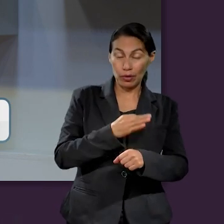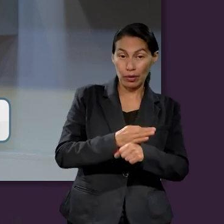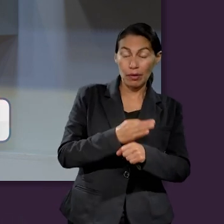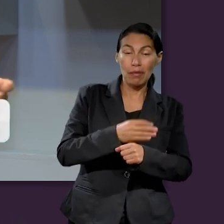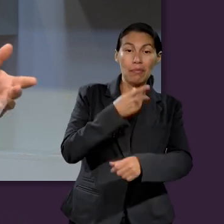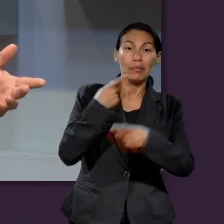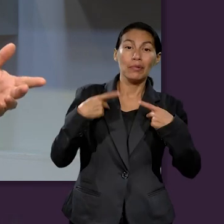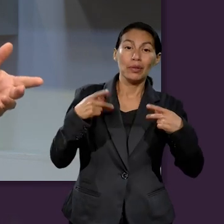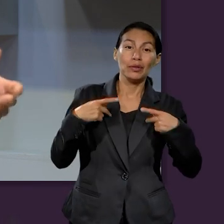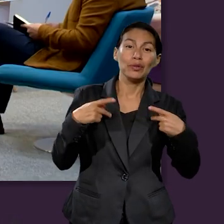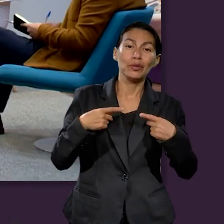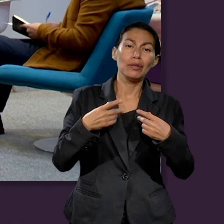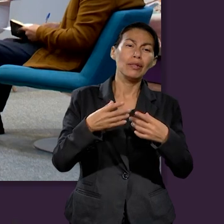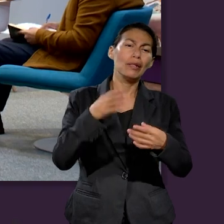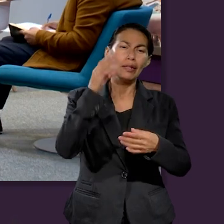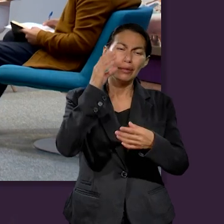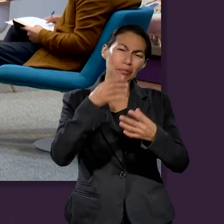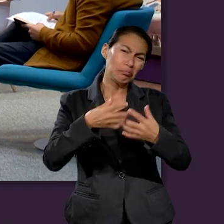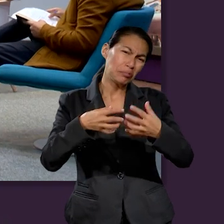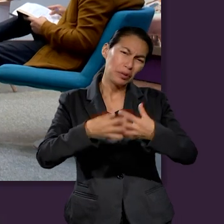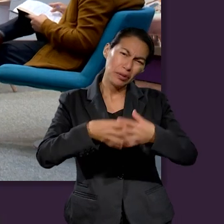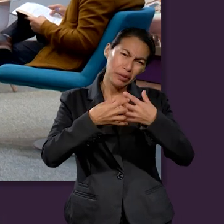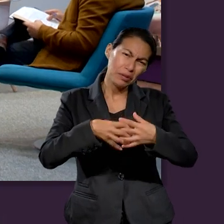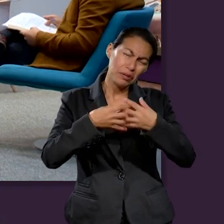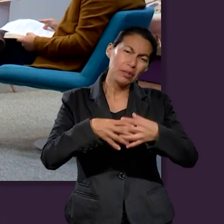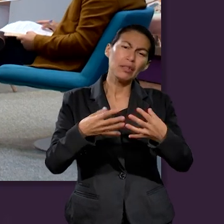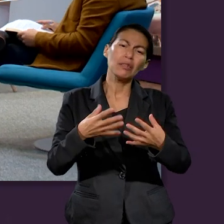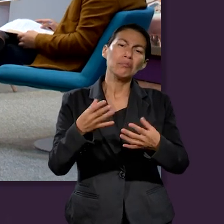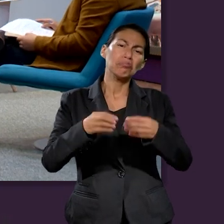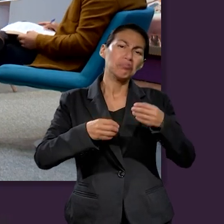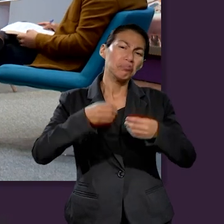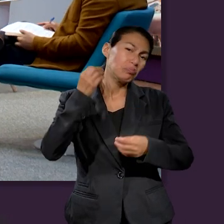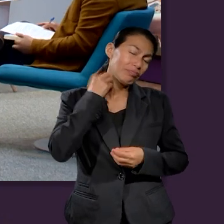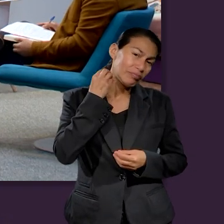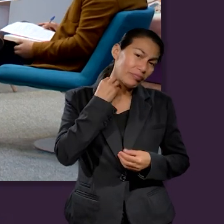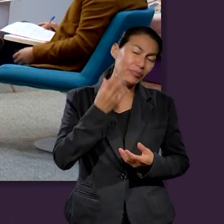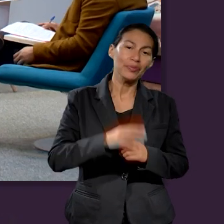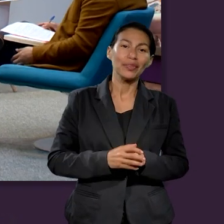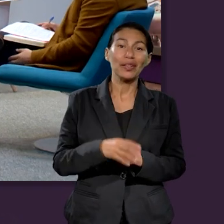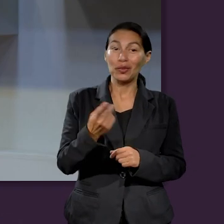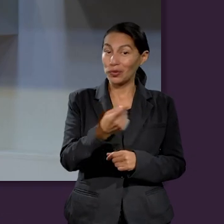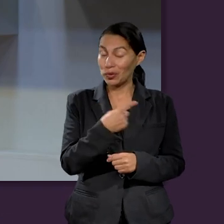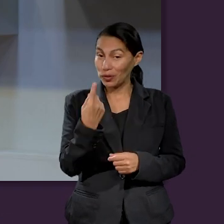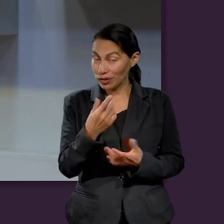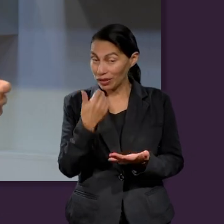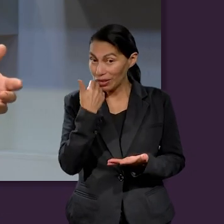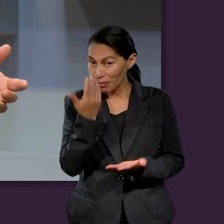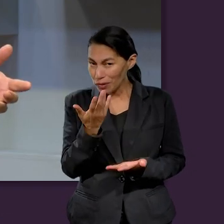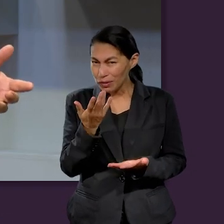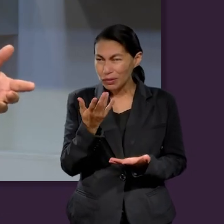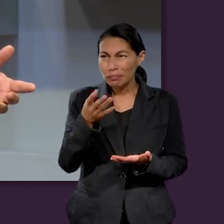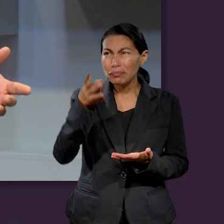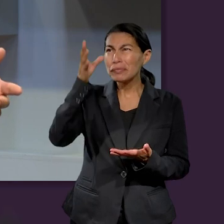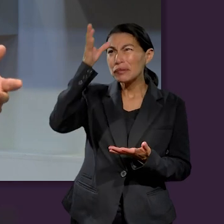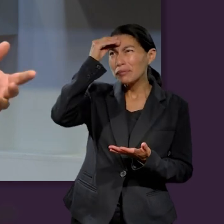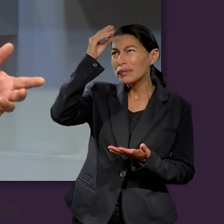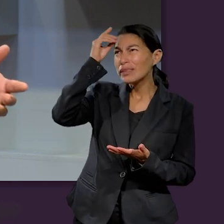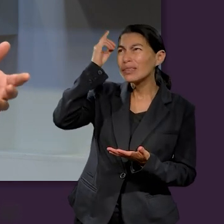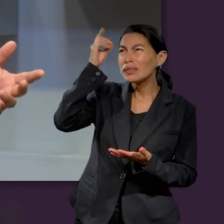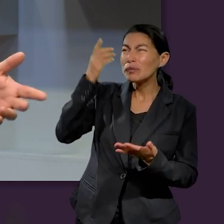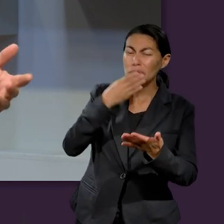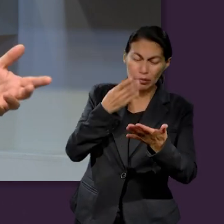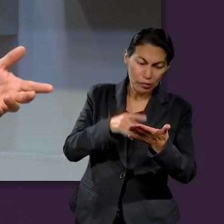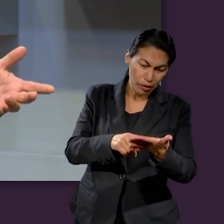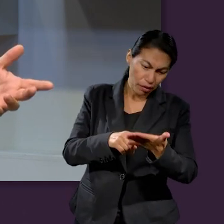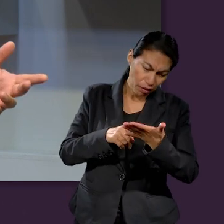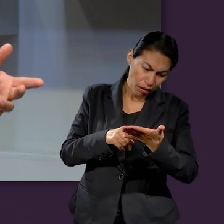Estoy aquí con un grupo selecto de estudiantes de la Facultad de Ciencias Empresariales y Jurídicas, y queremos tomarnos un tiempo para ver lo